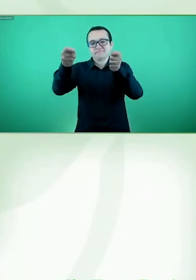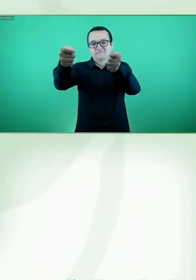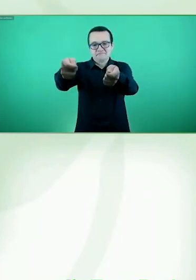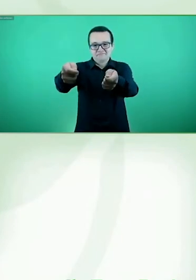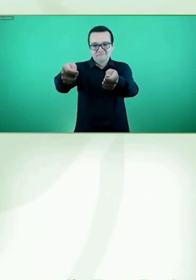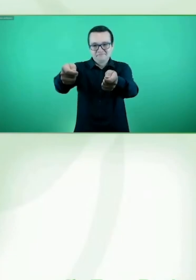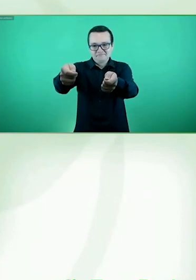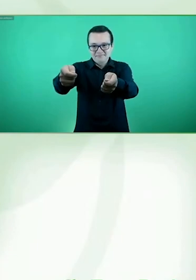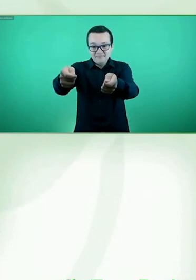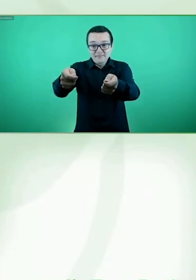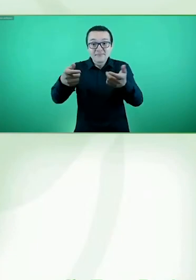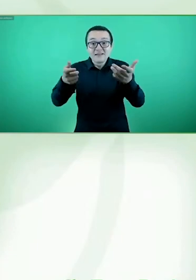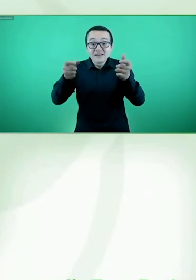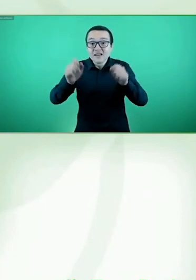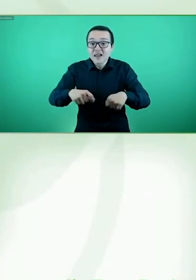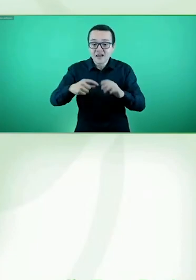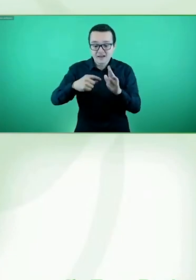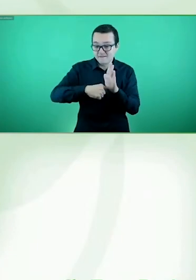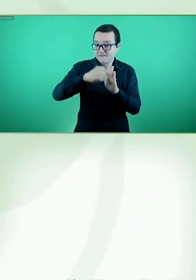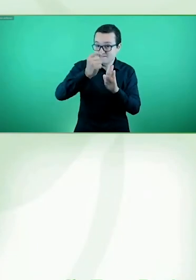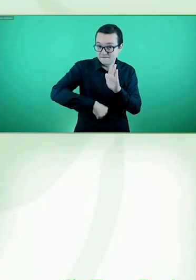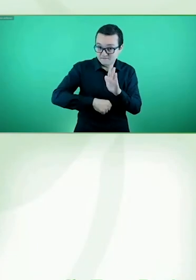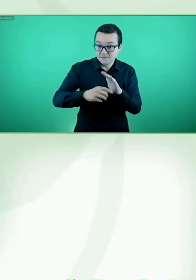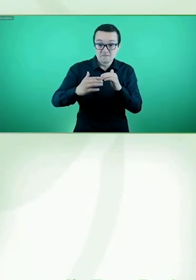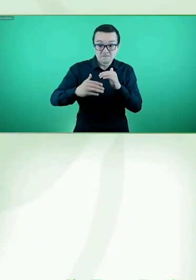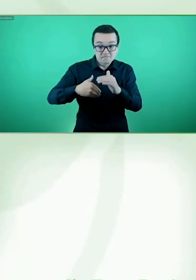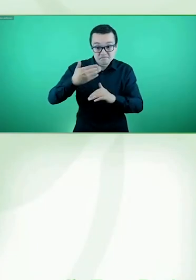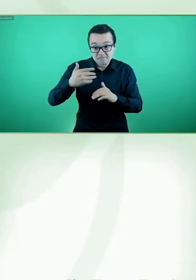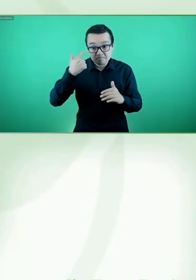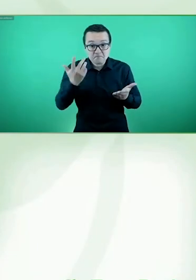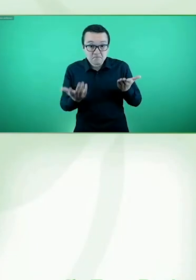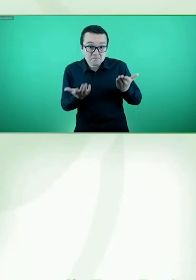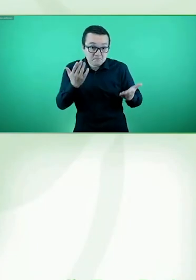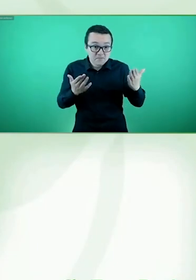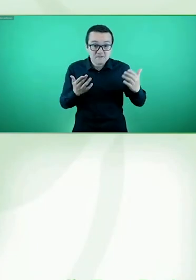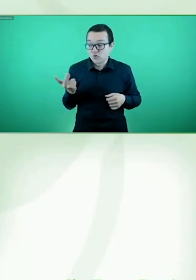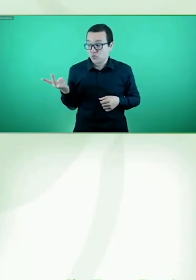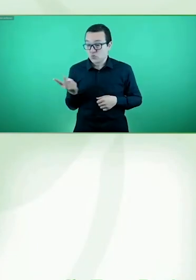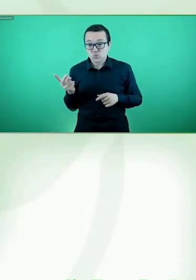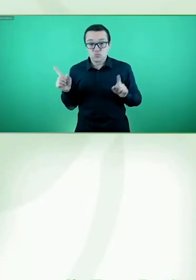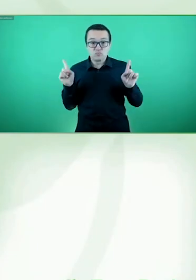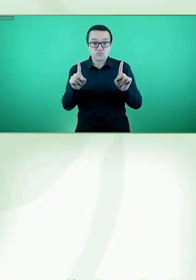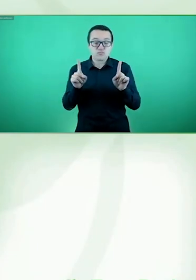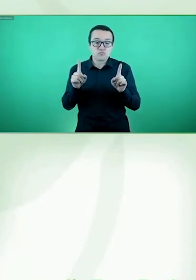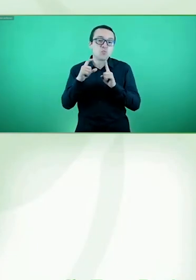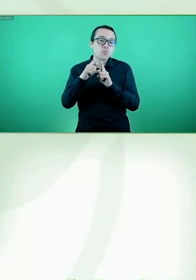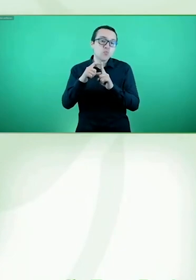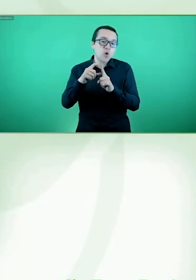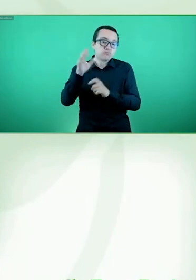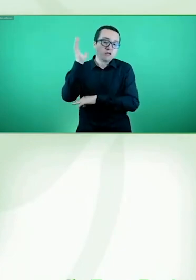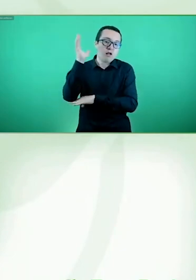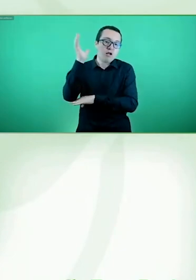y luego probablemente me imagino que ambos querrán dar algunas palabras para finalizar esta primera sesión.